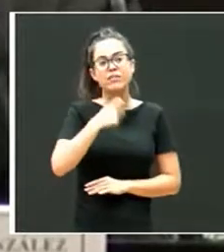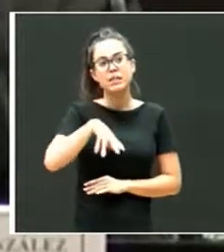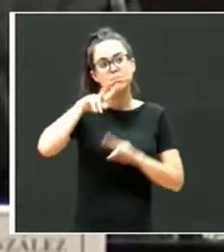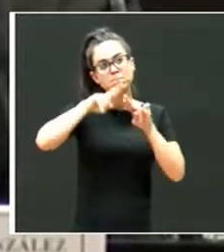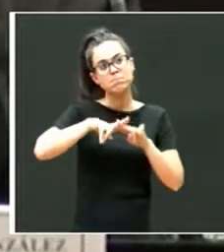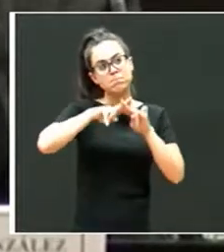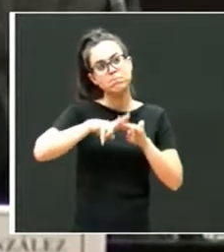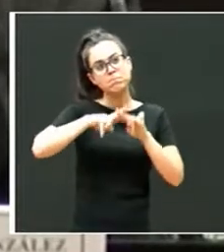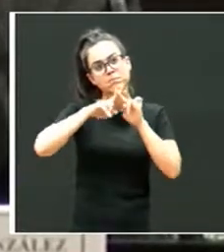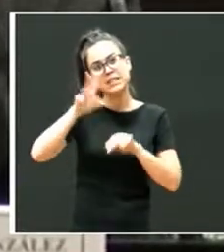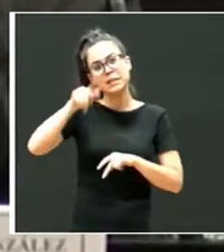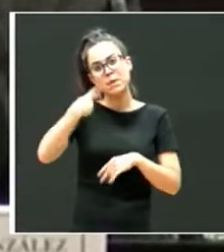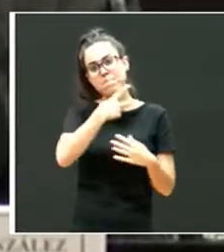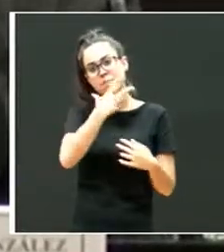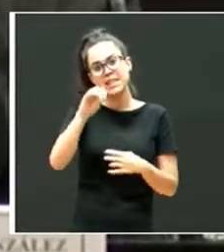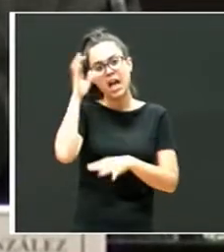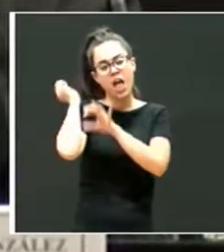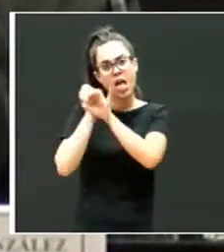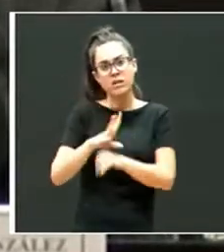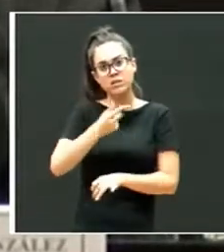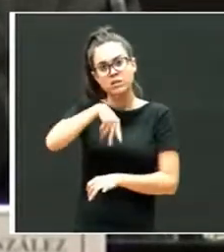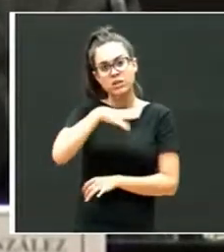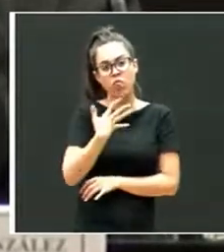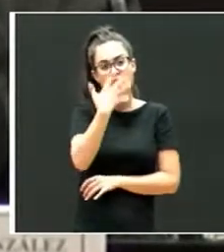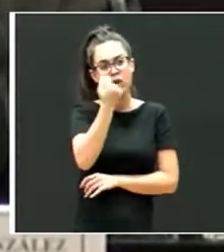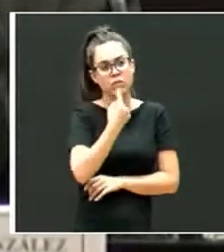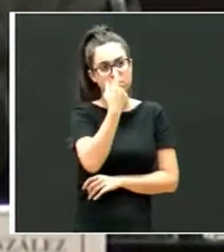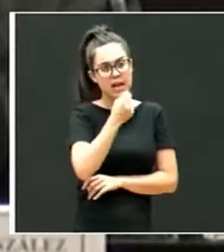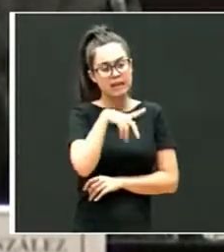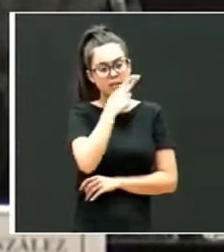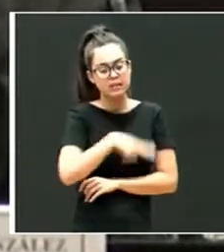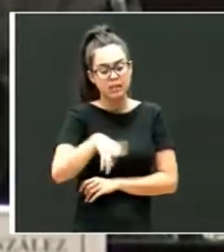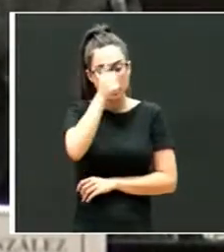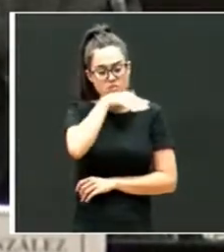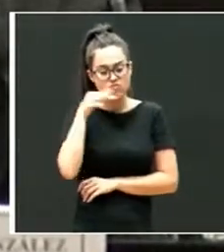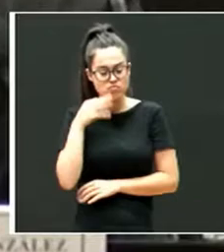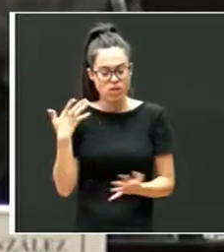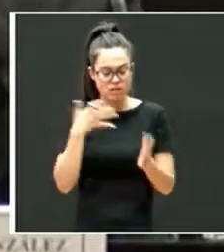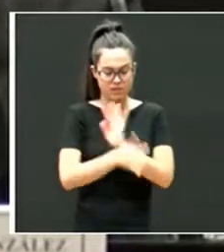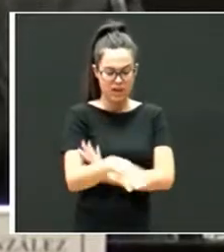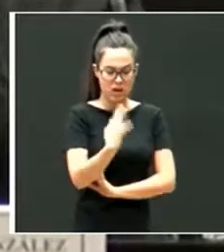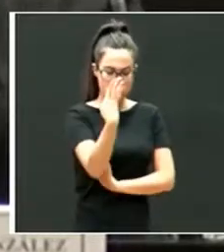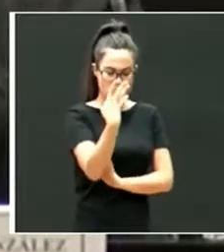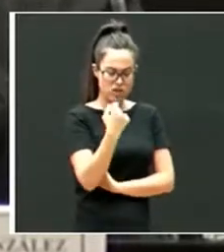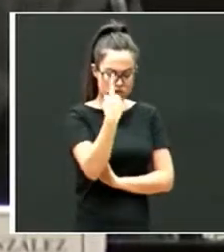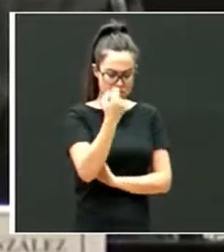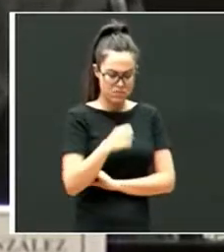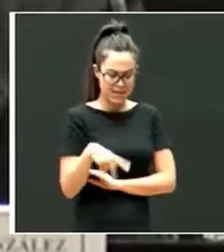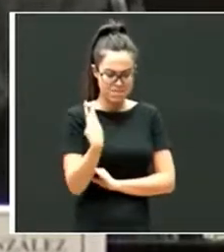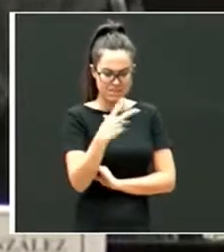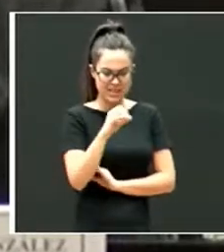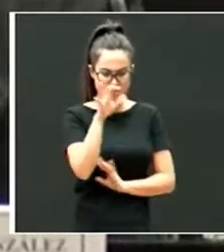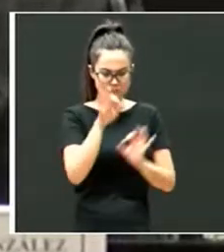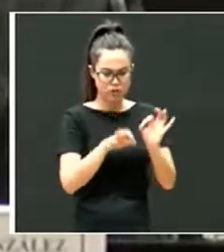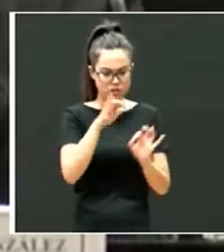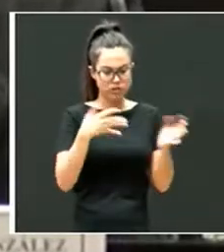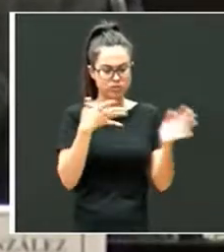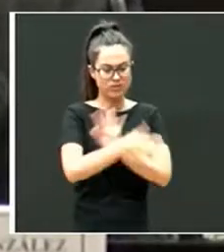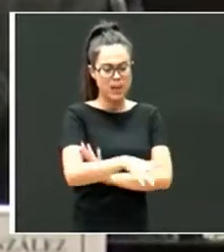llegado, el 80% hacen una buena evolución, es decir, 4.000, el 20% no, es decir, 1.000.